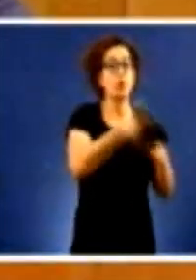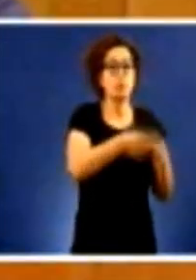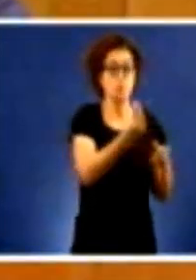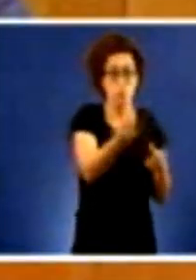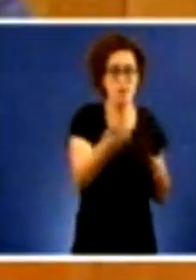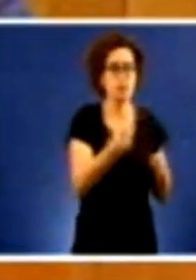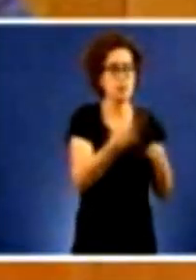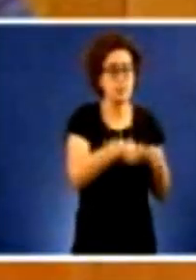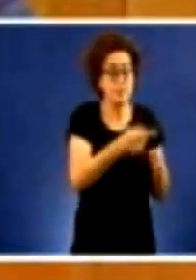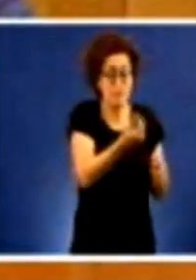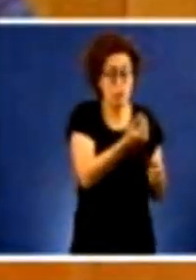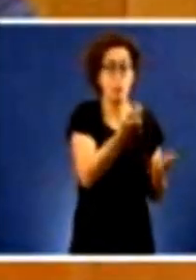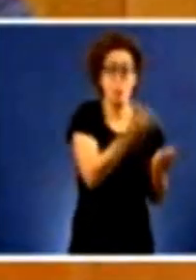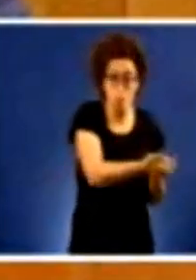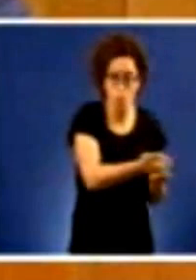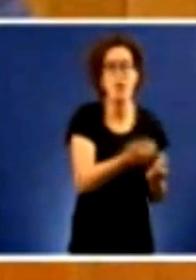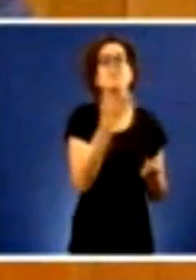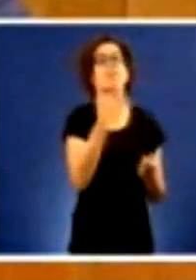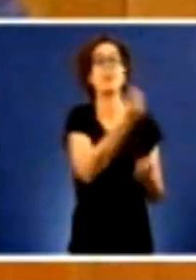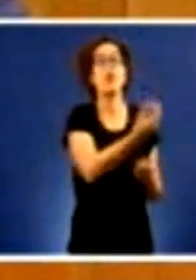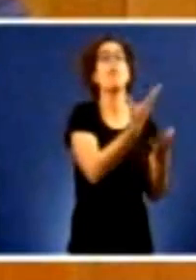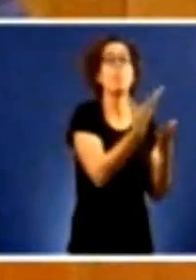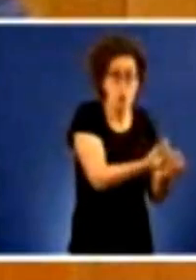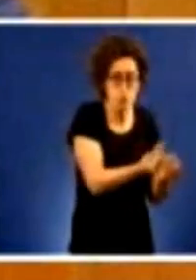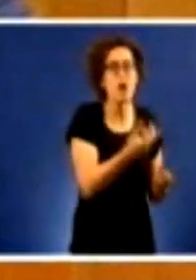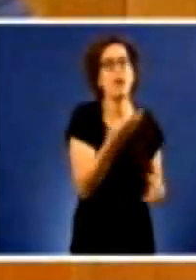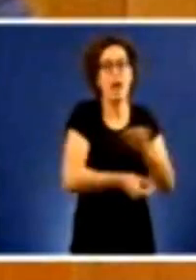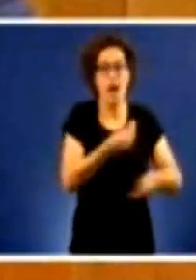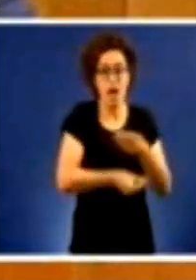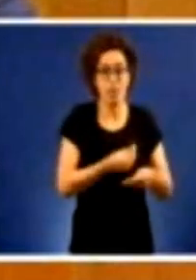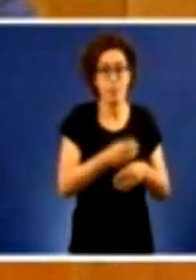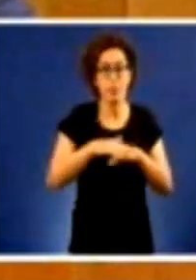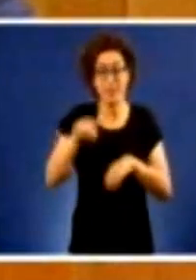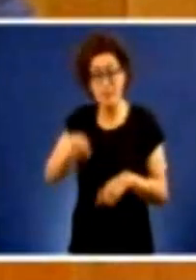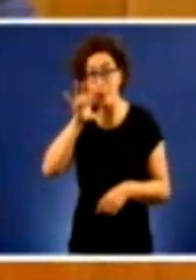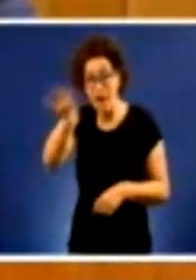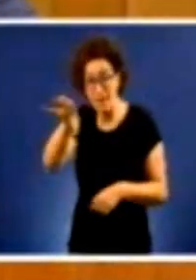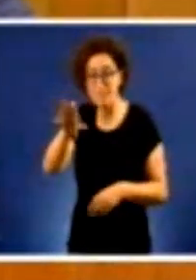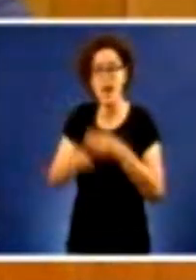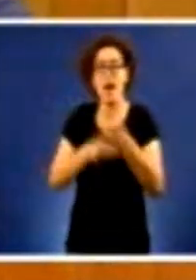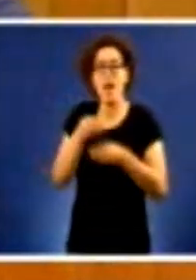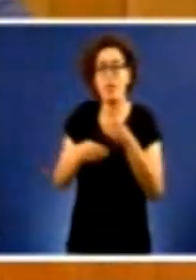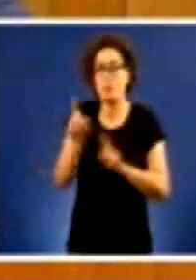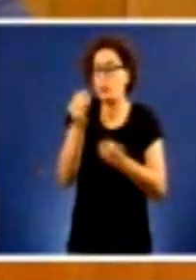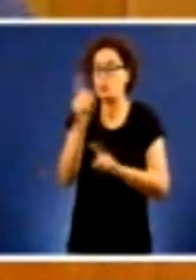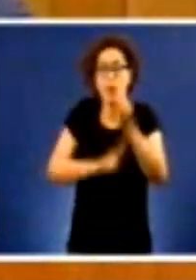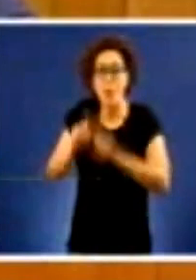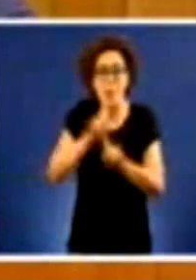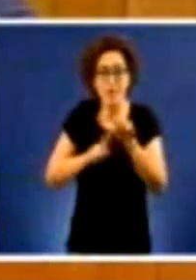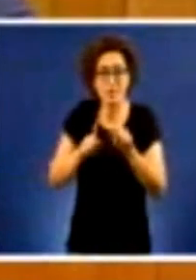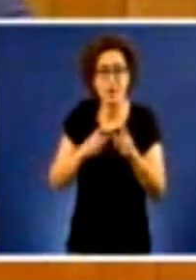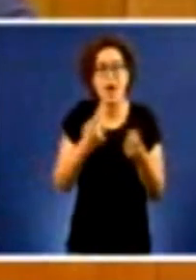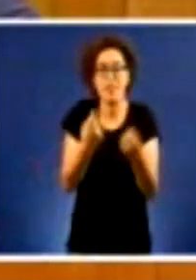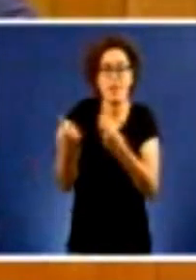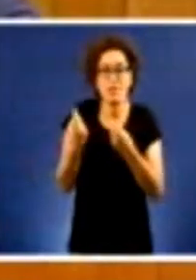e este problema este país ten problemas como para ter que facer moito máis e polo tanto necesitar máis o que me parece